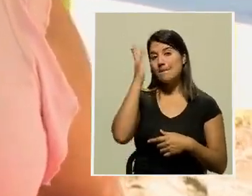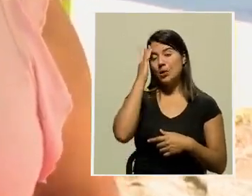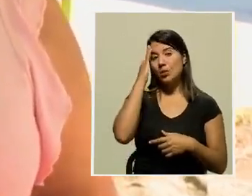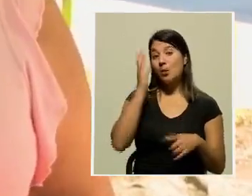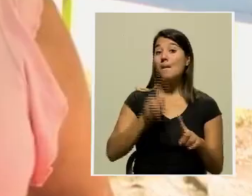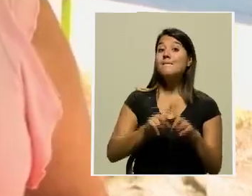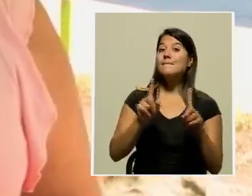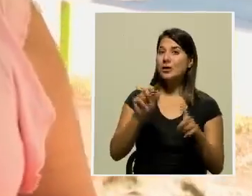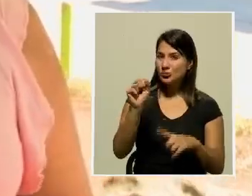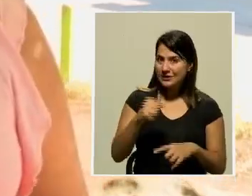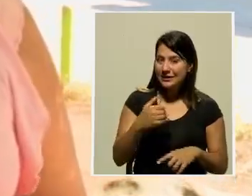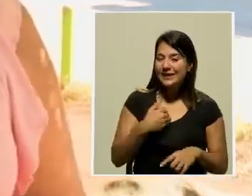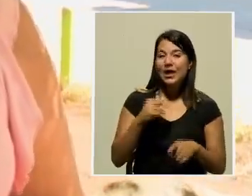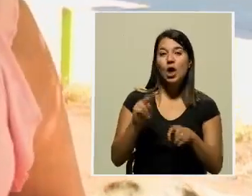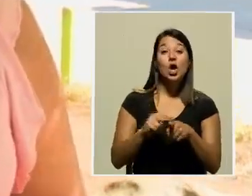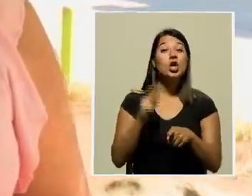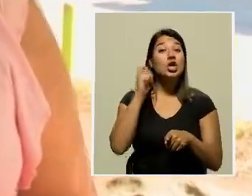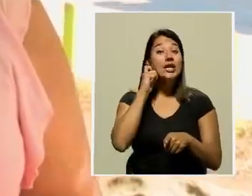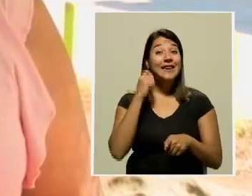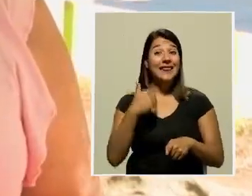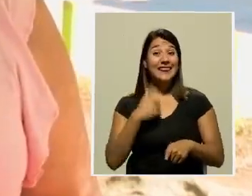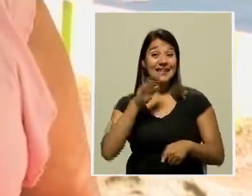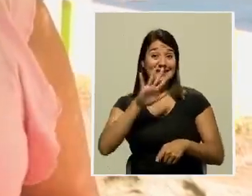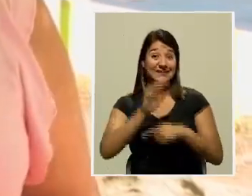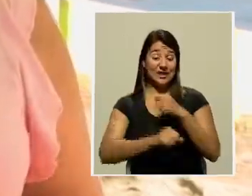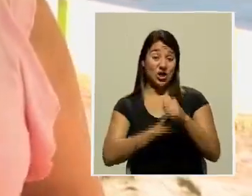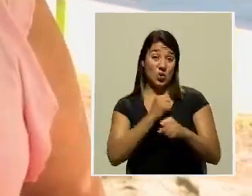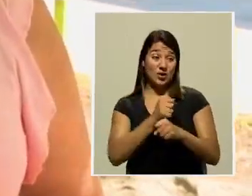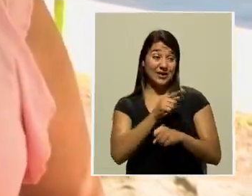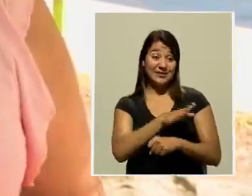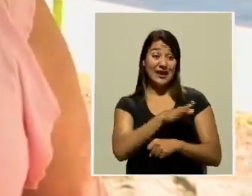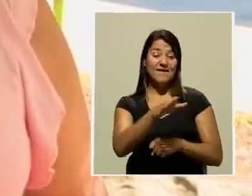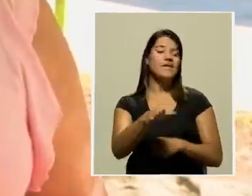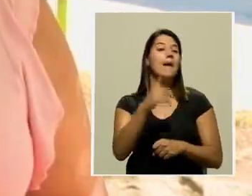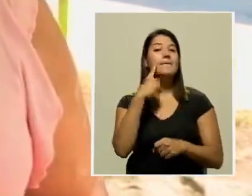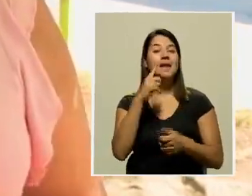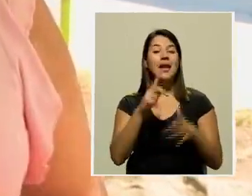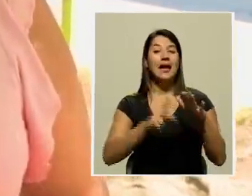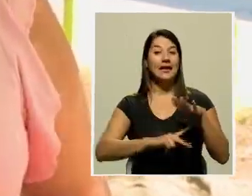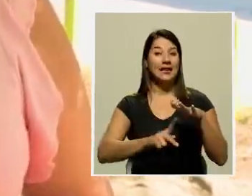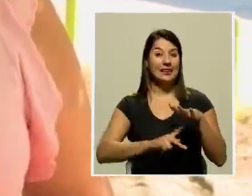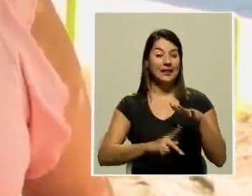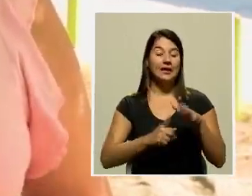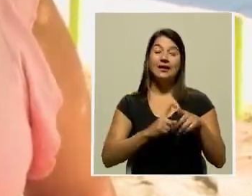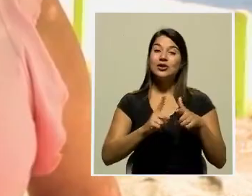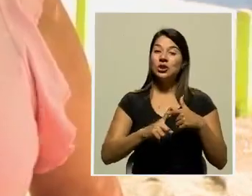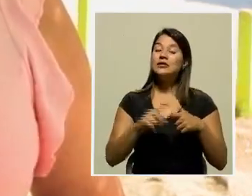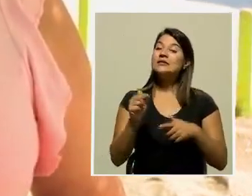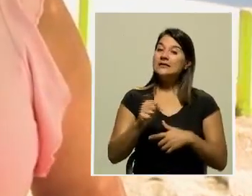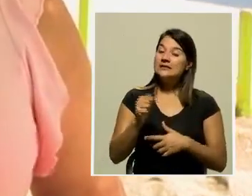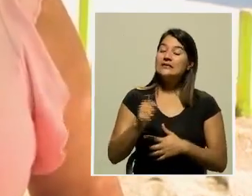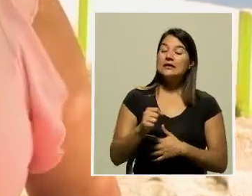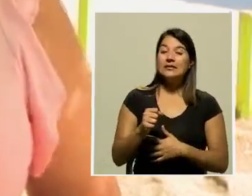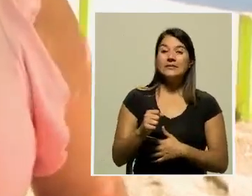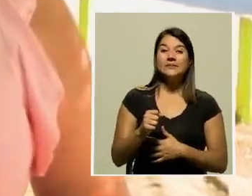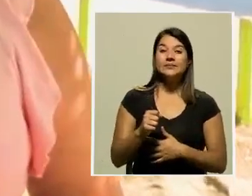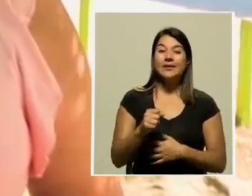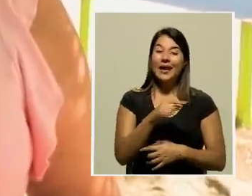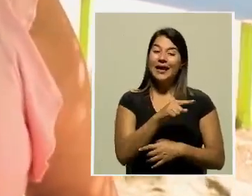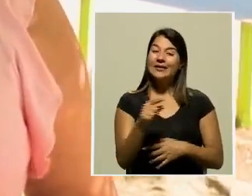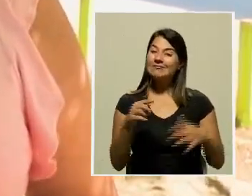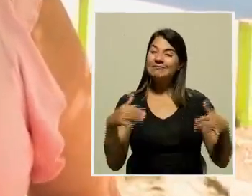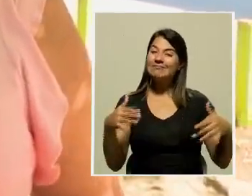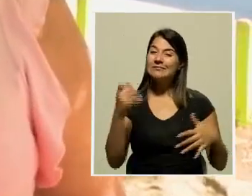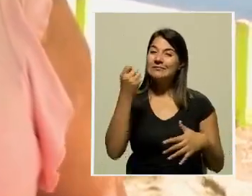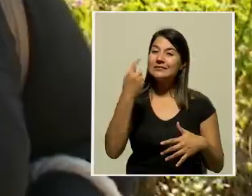mucho, pero sí tengo una nieta de 5 años que va para materno, el kinder, entonces sí, ellos todavía